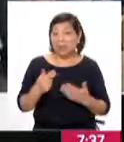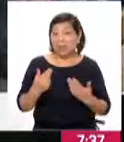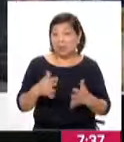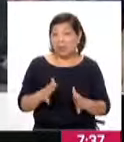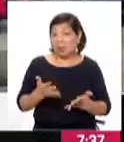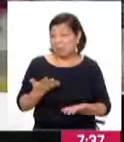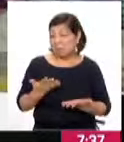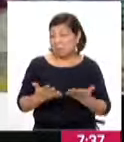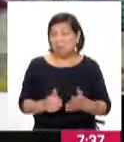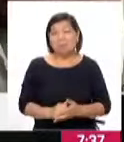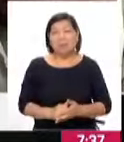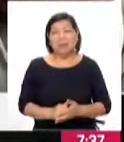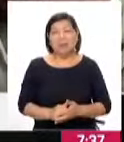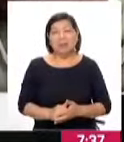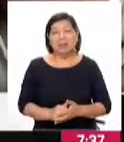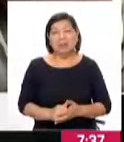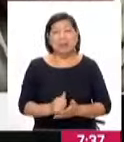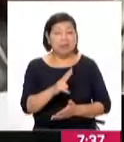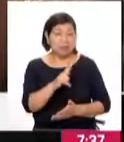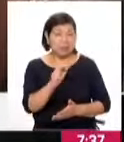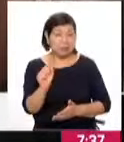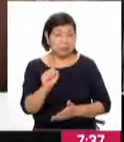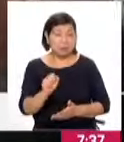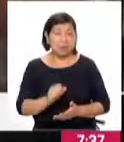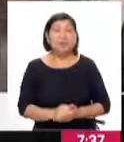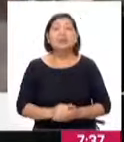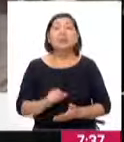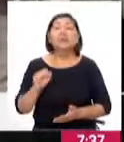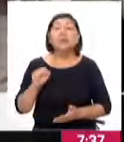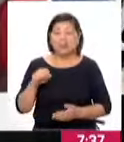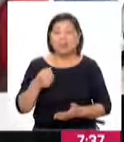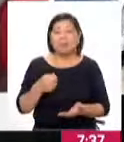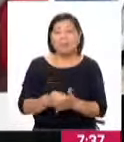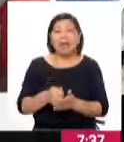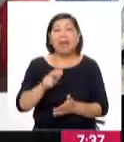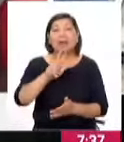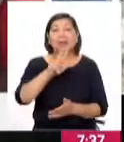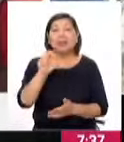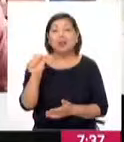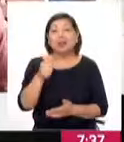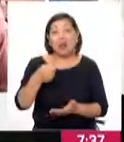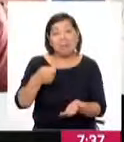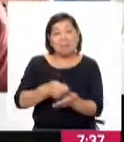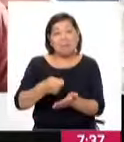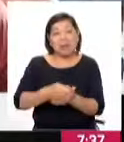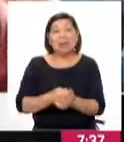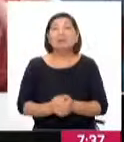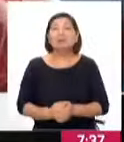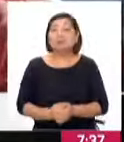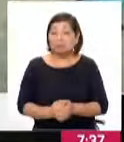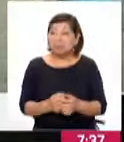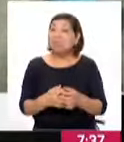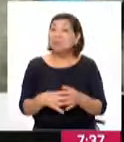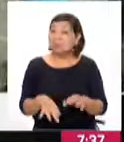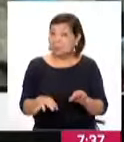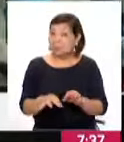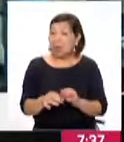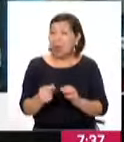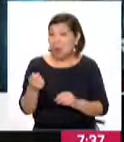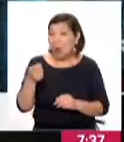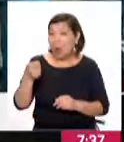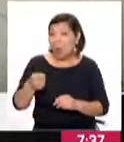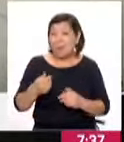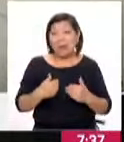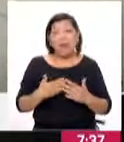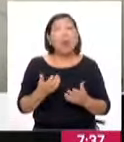equivale un monto de 300 soles. De 300 soles, efectivamente. Ok, muy importante esta noticia.